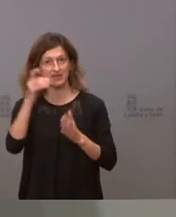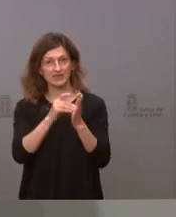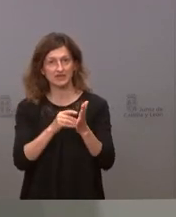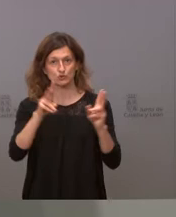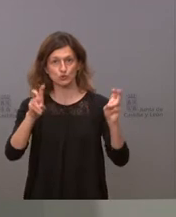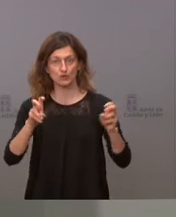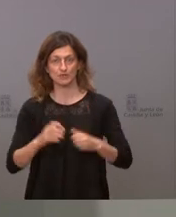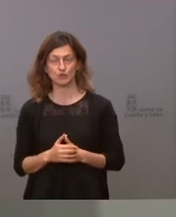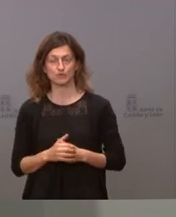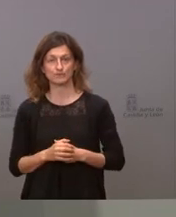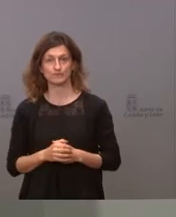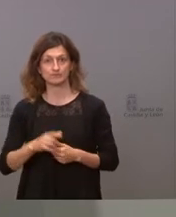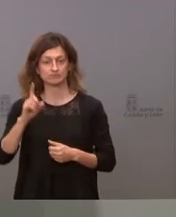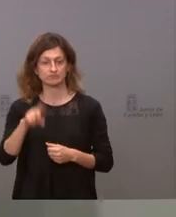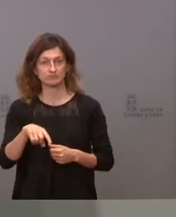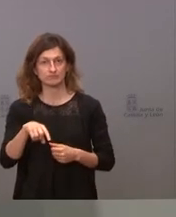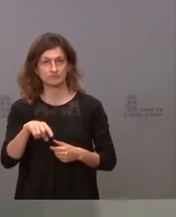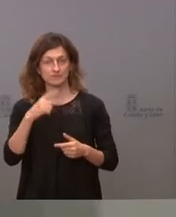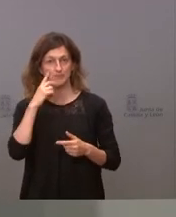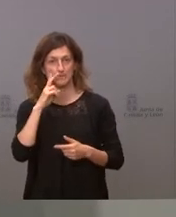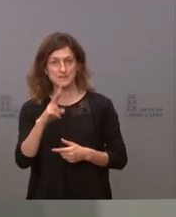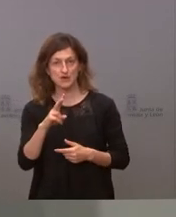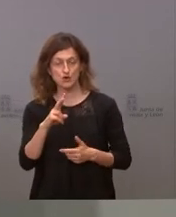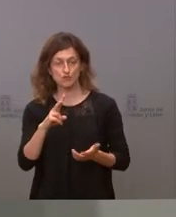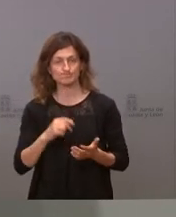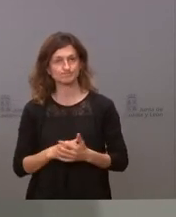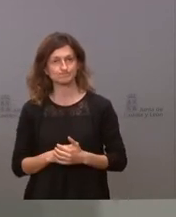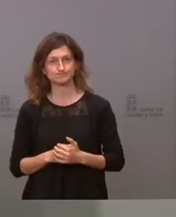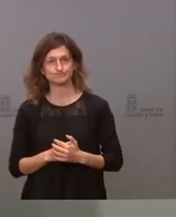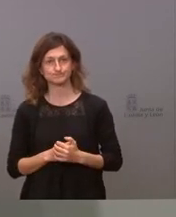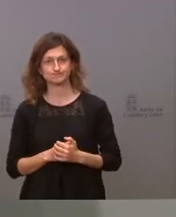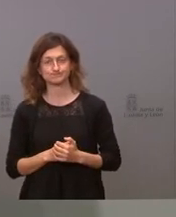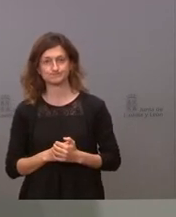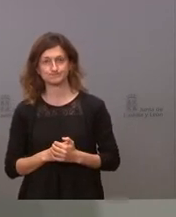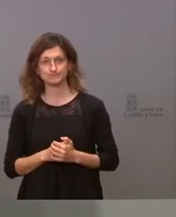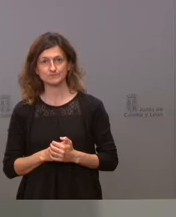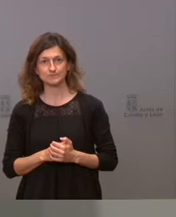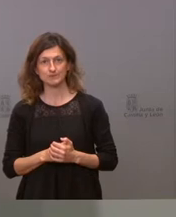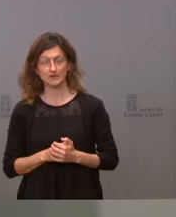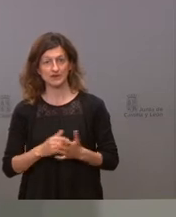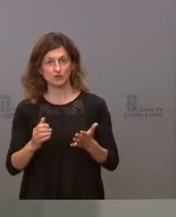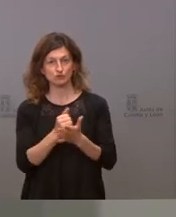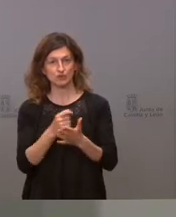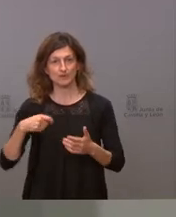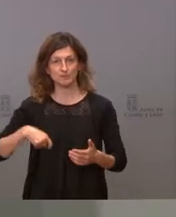también está consiguiendo colocarse en frente de toda la profesión